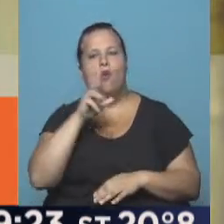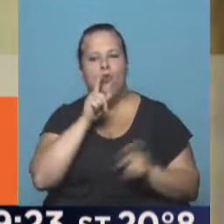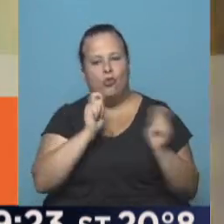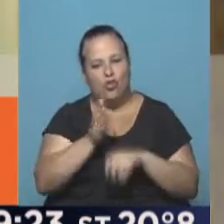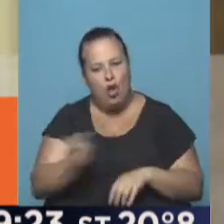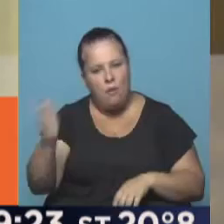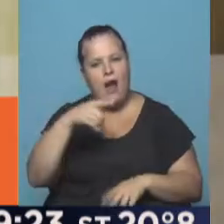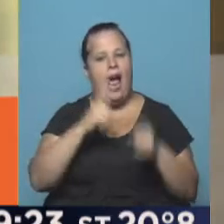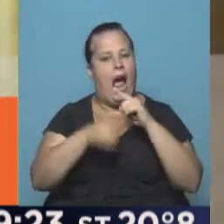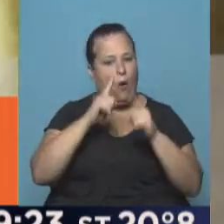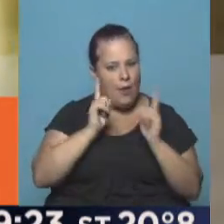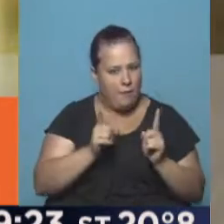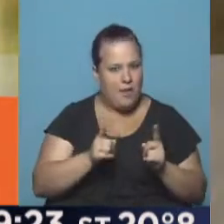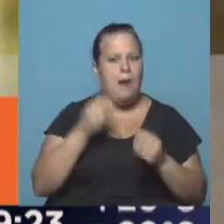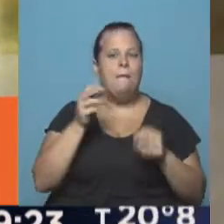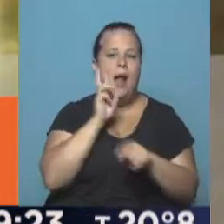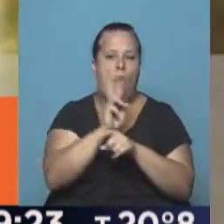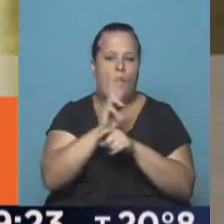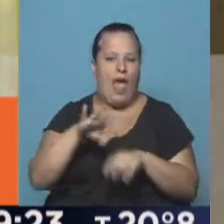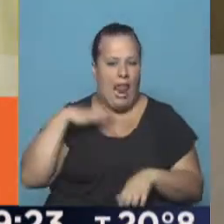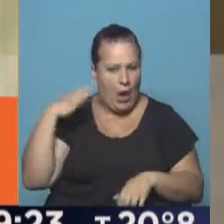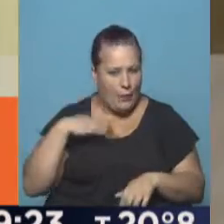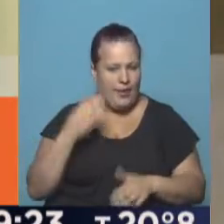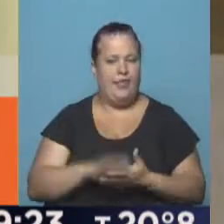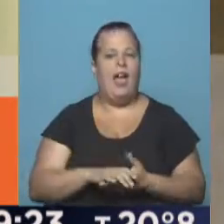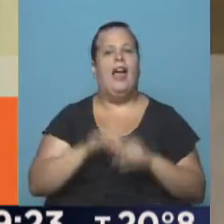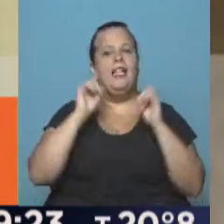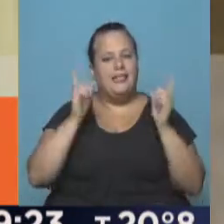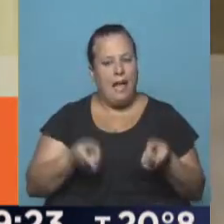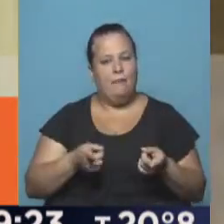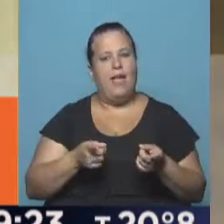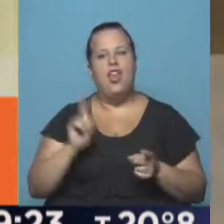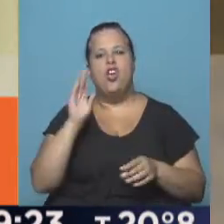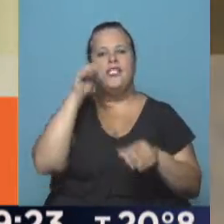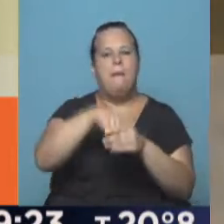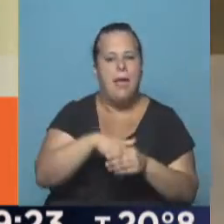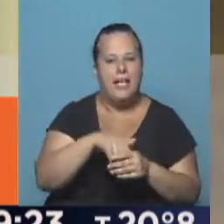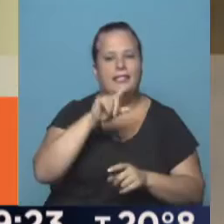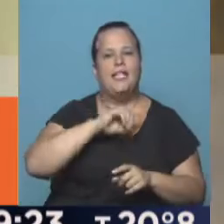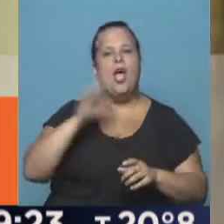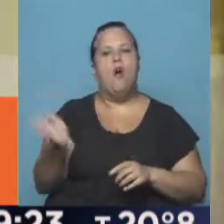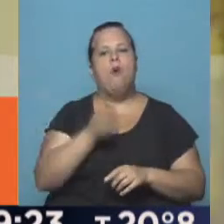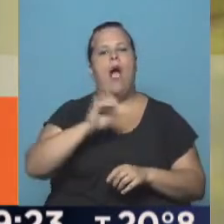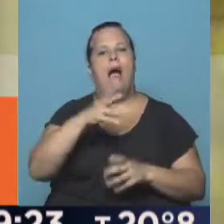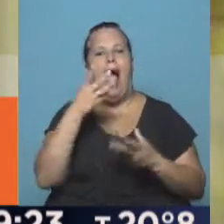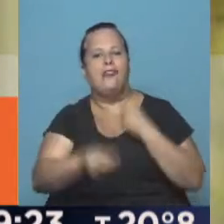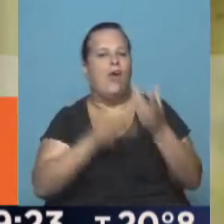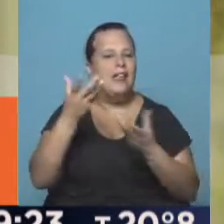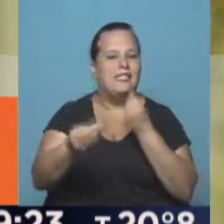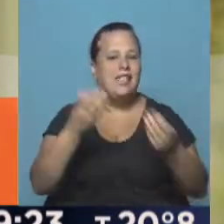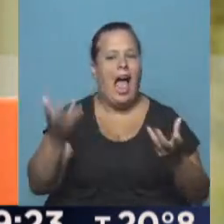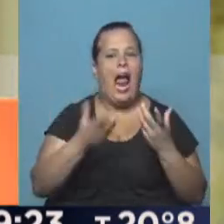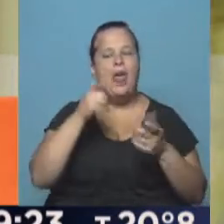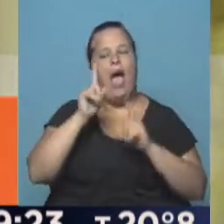que están pautados para preservar su vida, que también no se involucren a los productores en sus campos tratando de salvar